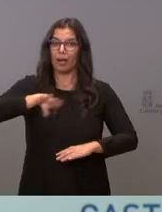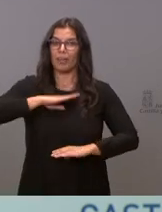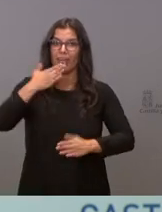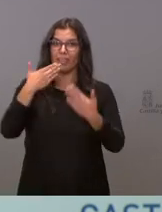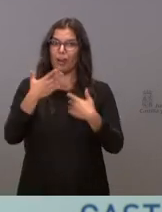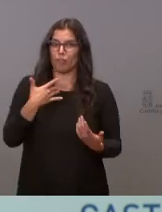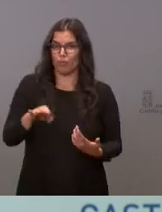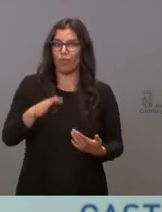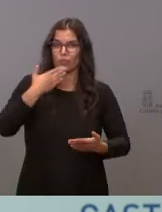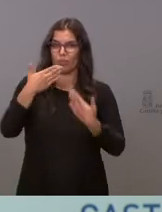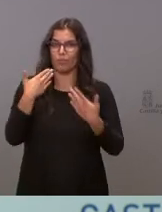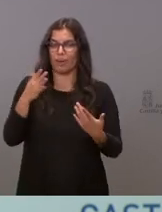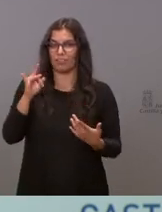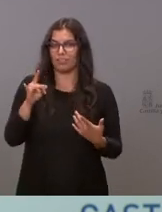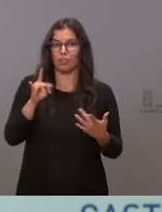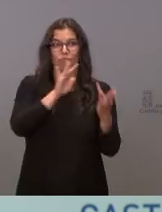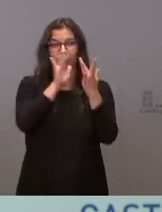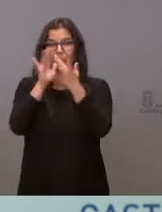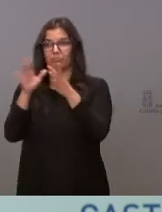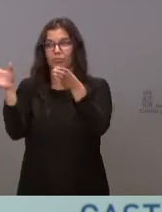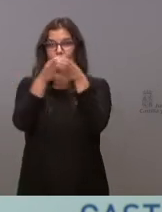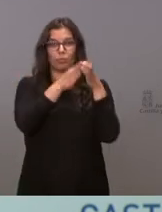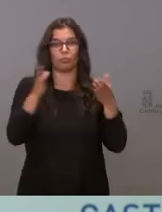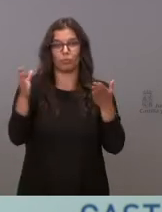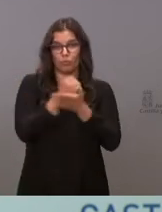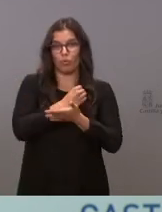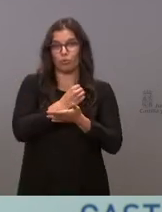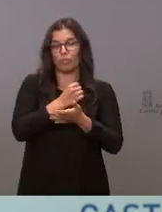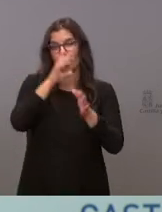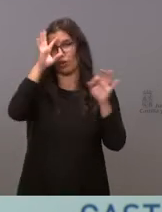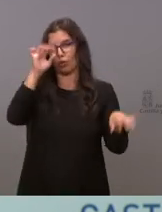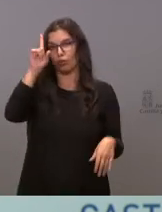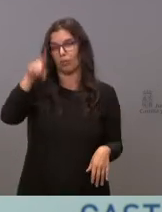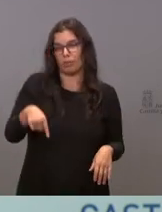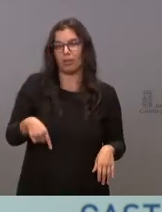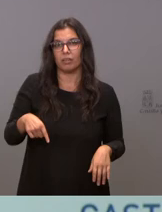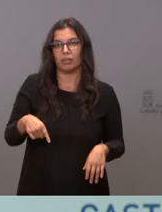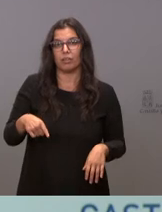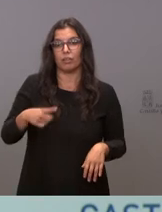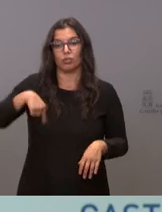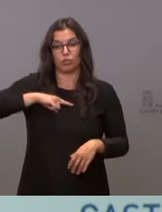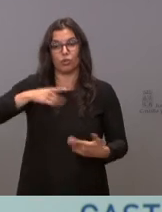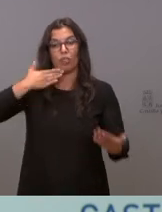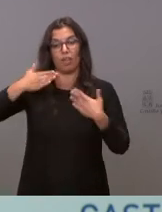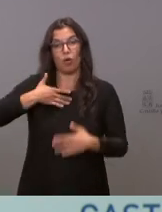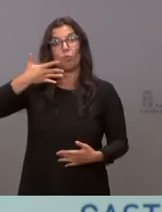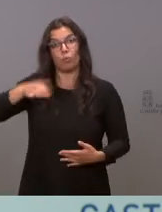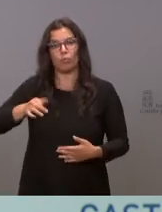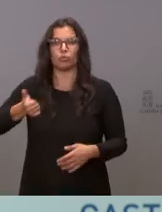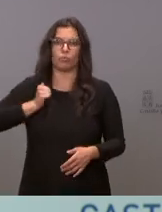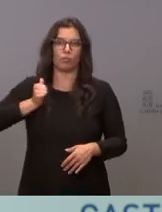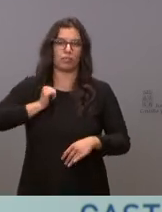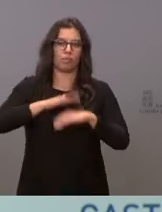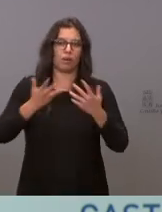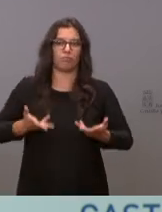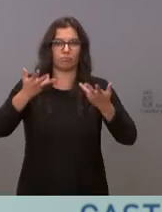capacidad de diálogo con todos los partidos. Y, naturalmente, vamos a ejercer esa capacidad en bien de